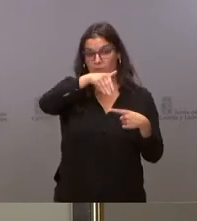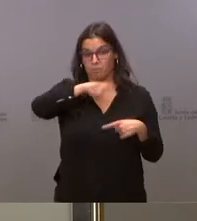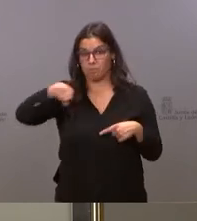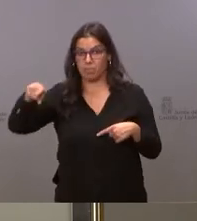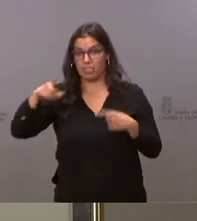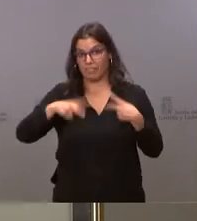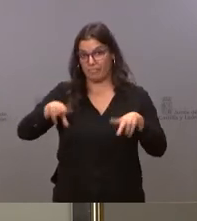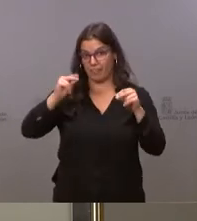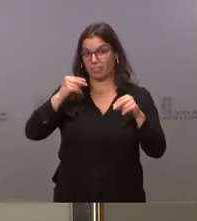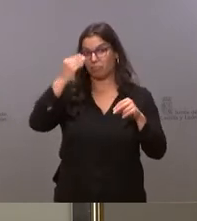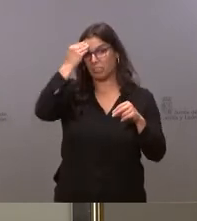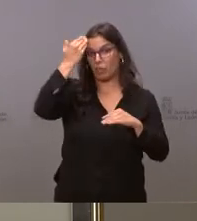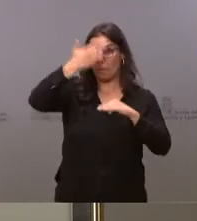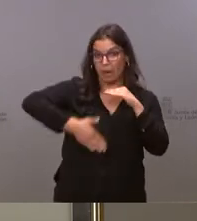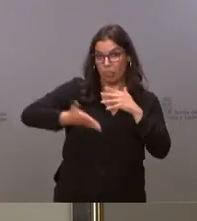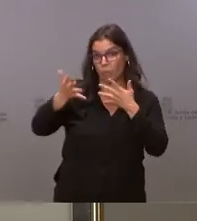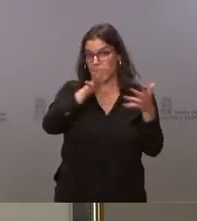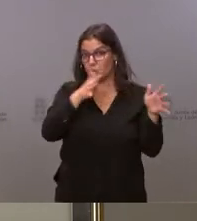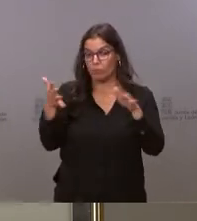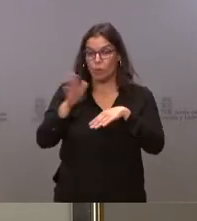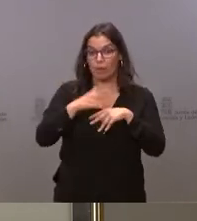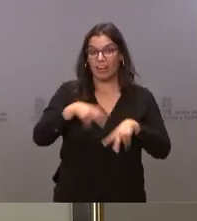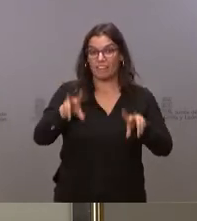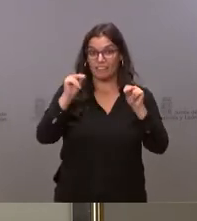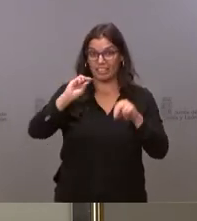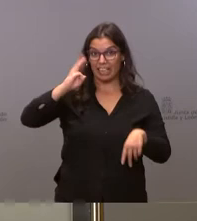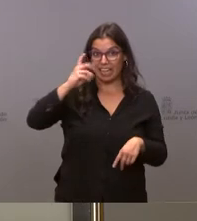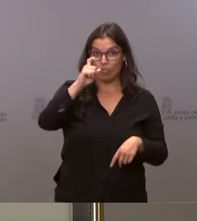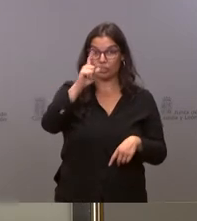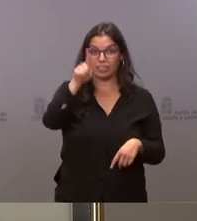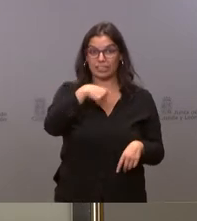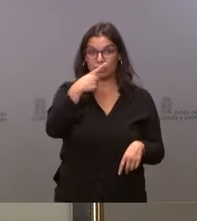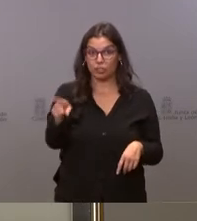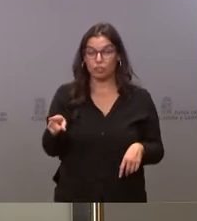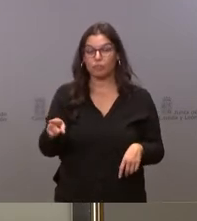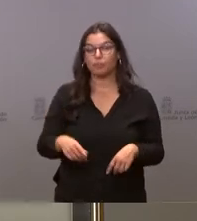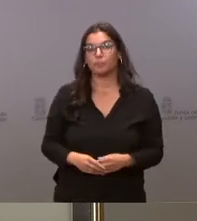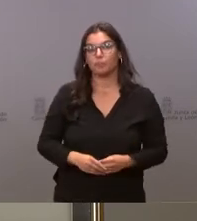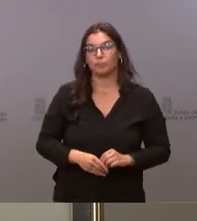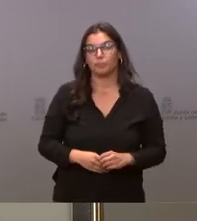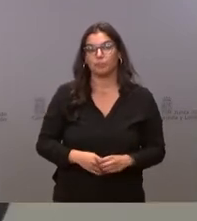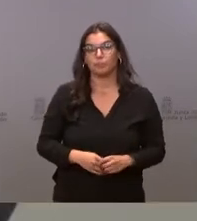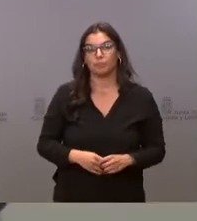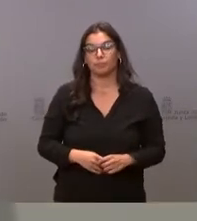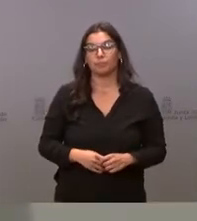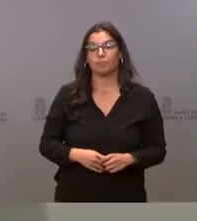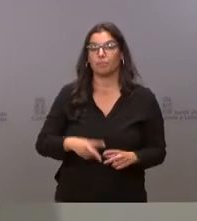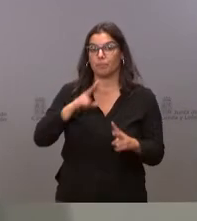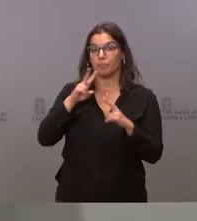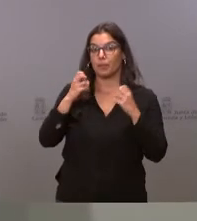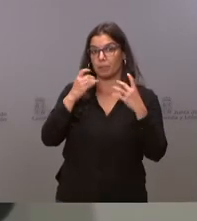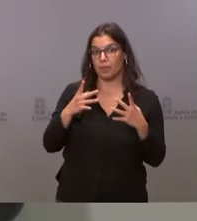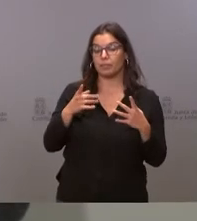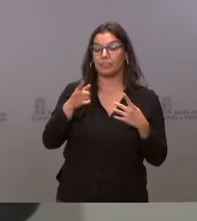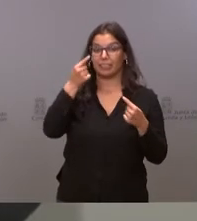hay un plazo previsto si llegan como dice el suministro las vacunas el suministro necesario. Bien, le daré los